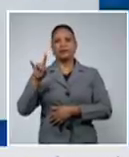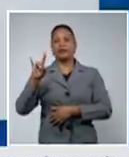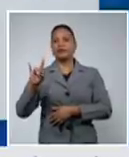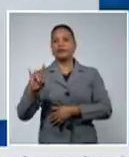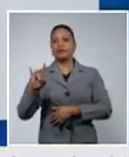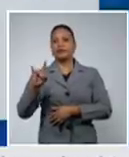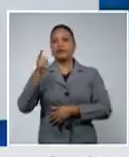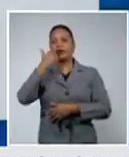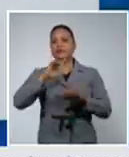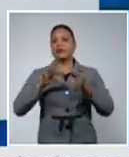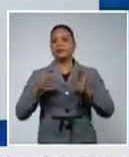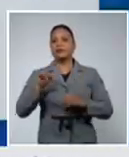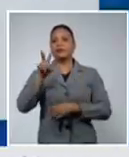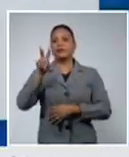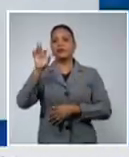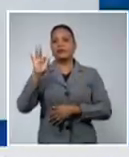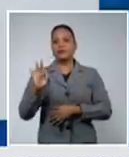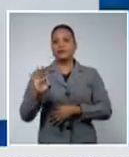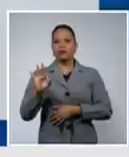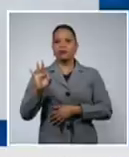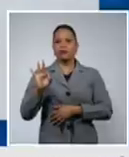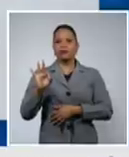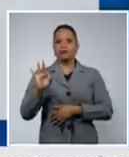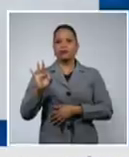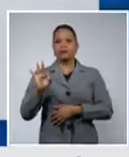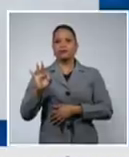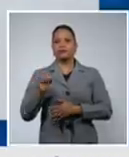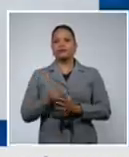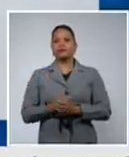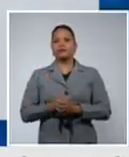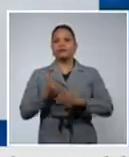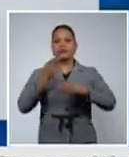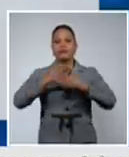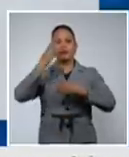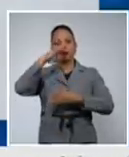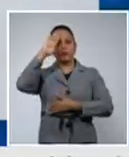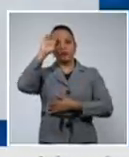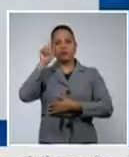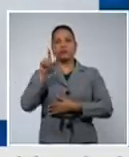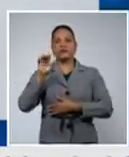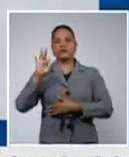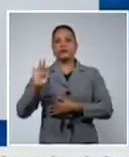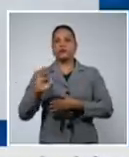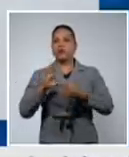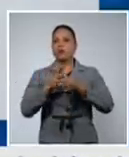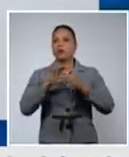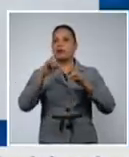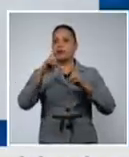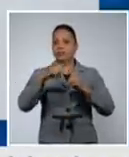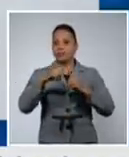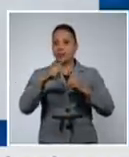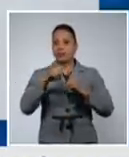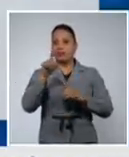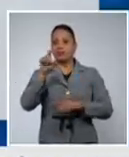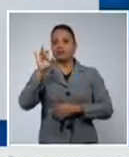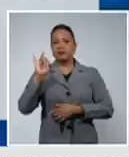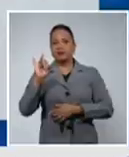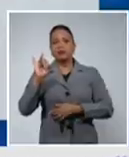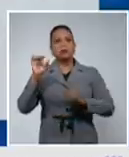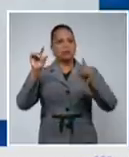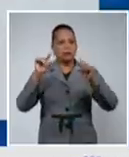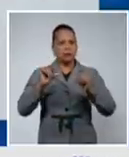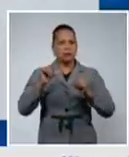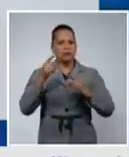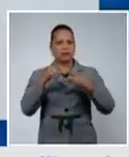Artemisa 28 Santiago y Guantánamo que siguen disminuyendo el número de